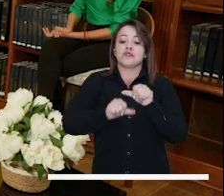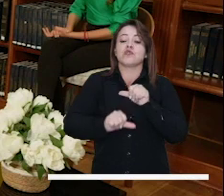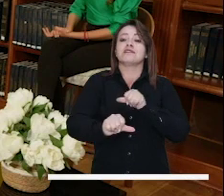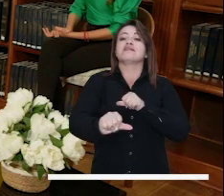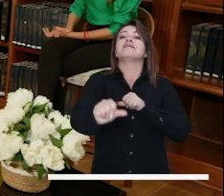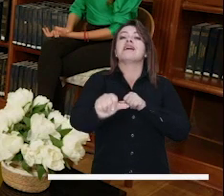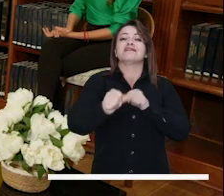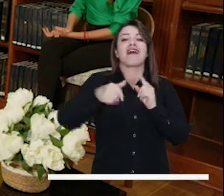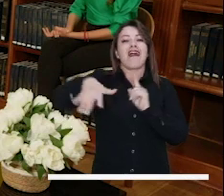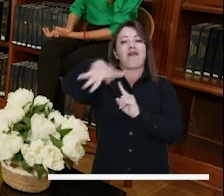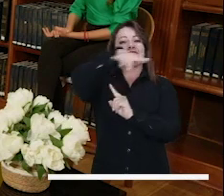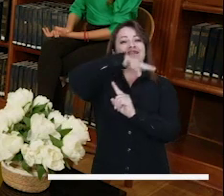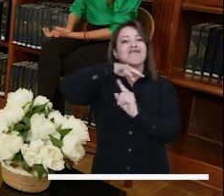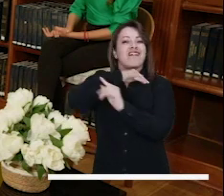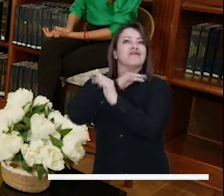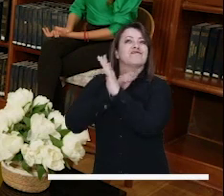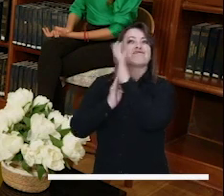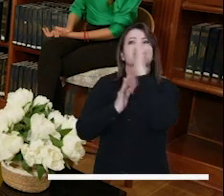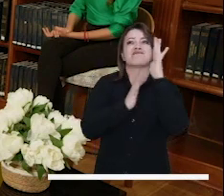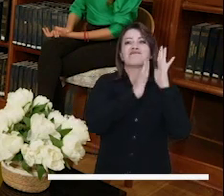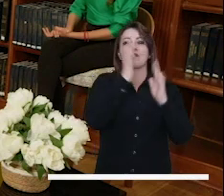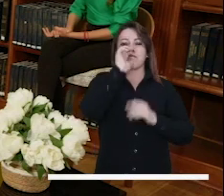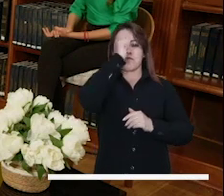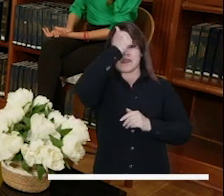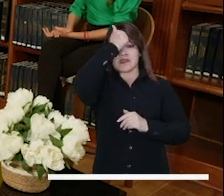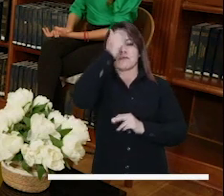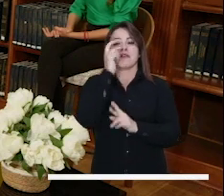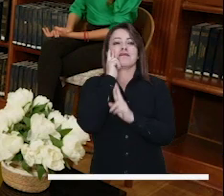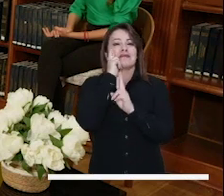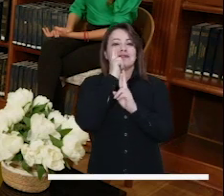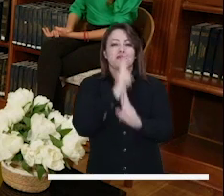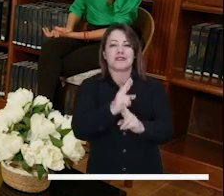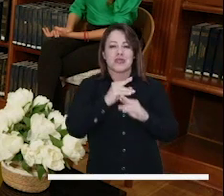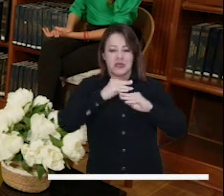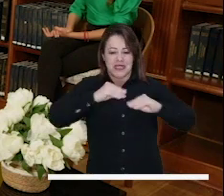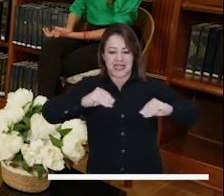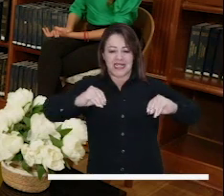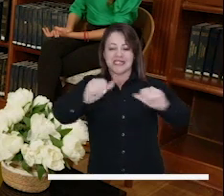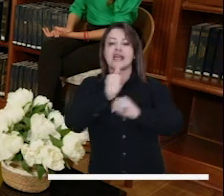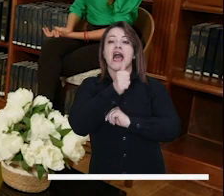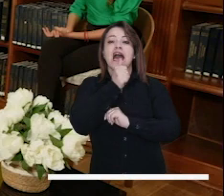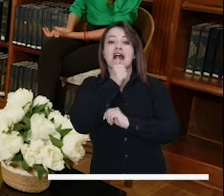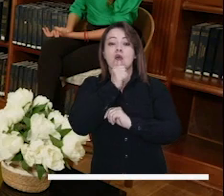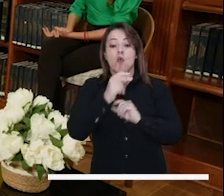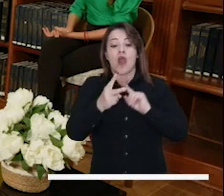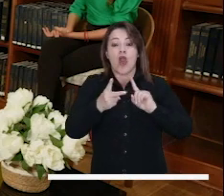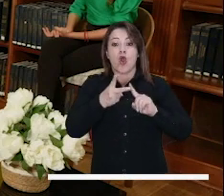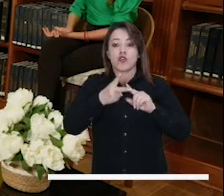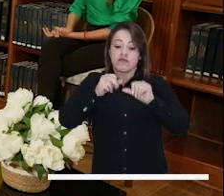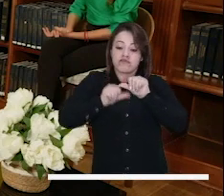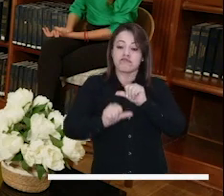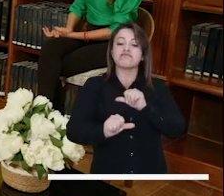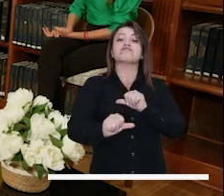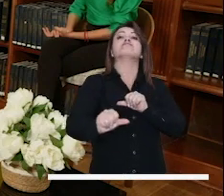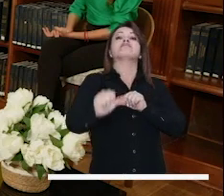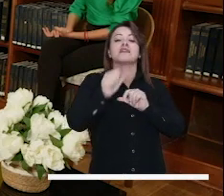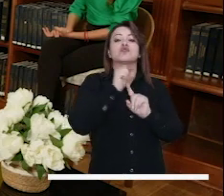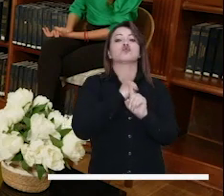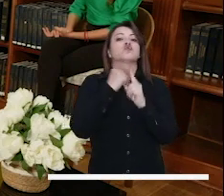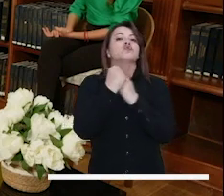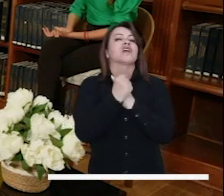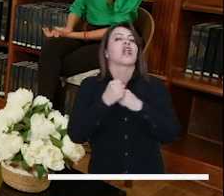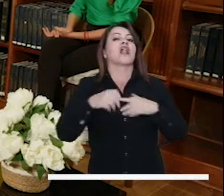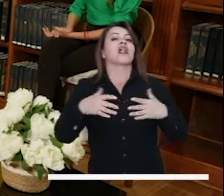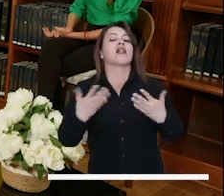Si hablamos de sostenibilidad en materia ambiental, la base es el respeto a la biodiversidad. Y si hablamos de